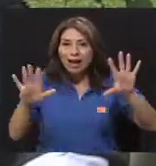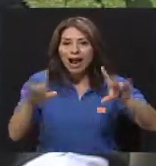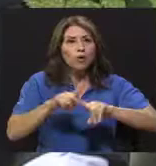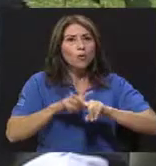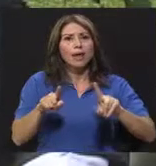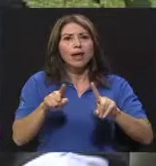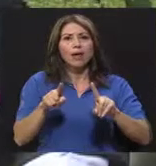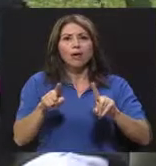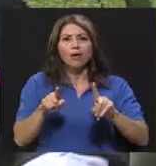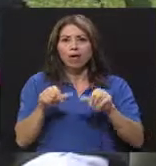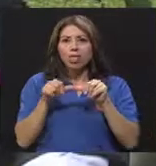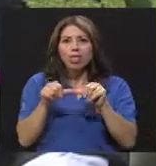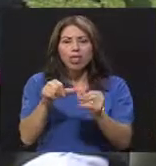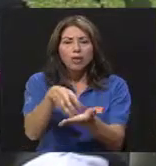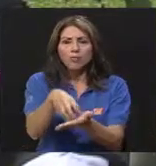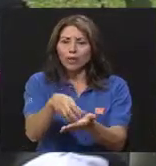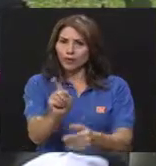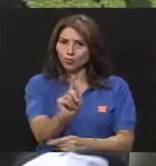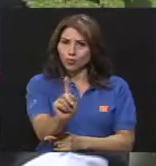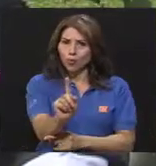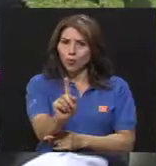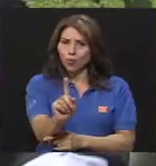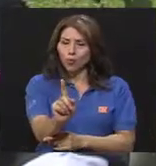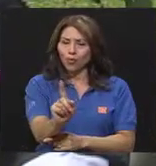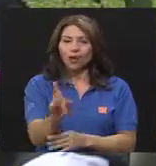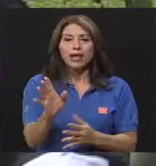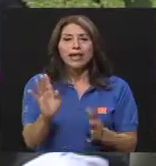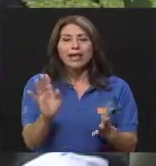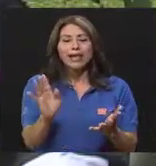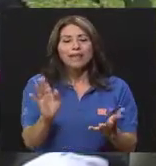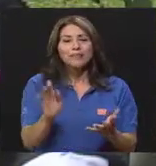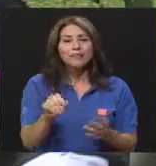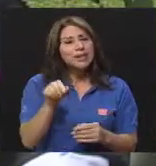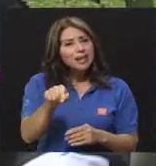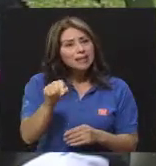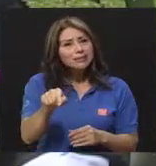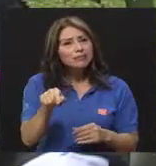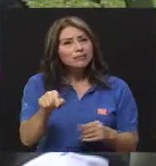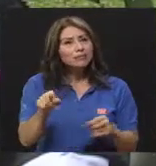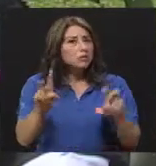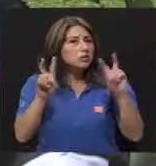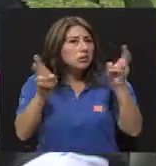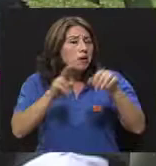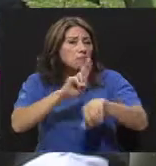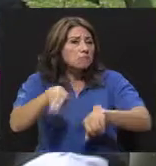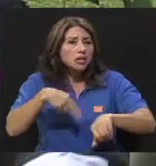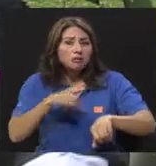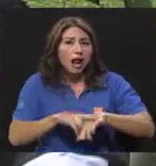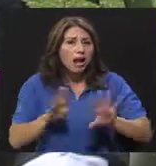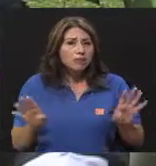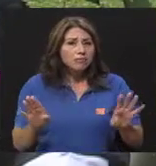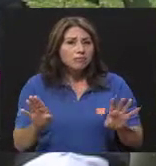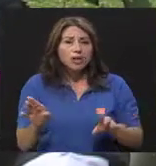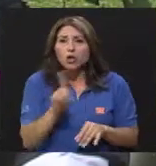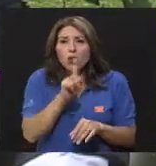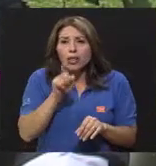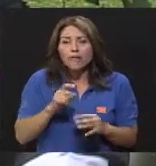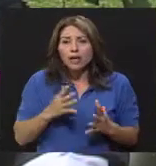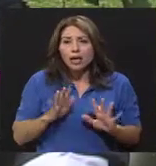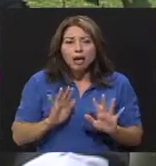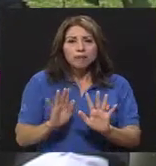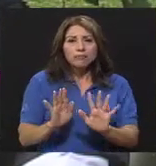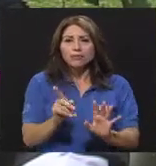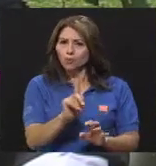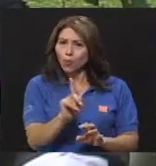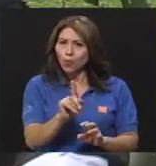ambiente, sino no huirle a algo que es una cuestión totalmente natural, que ocurre y